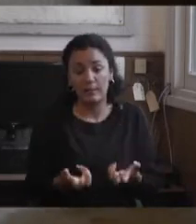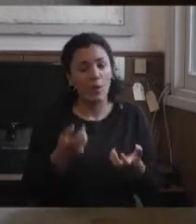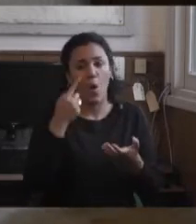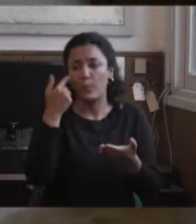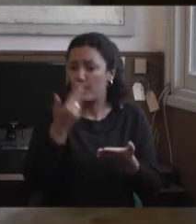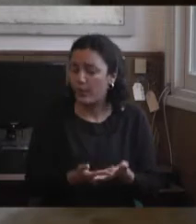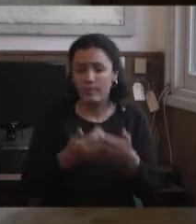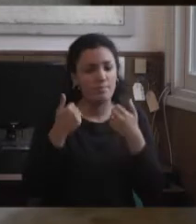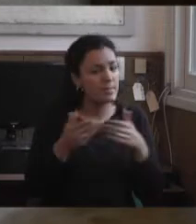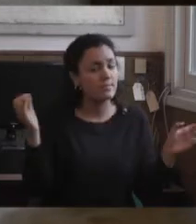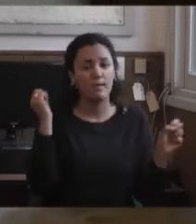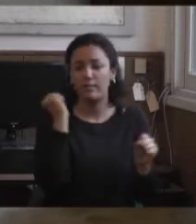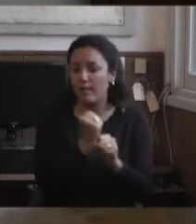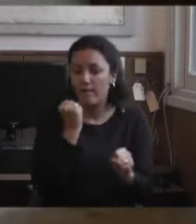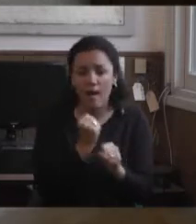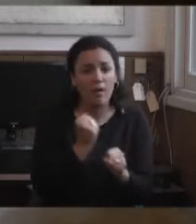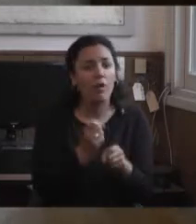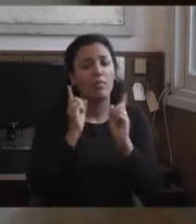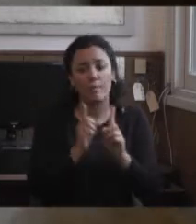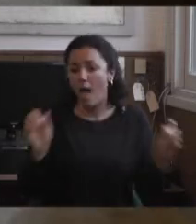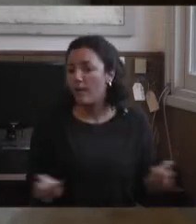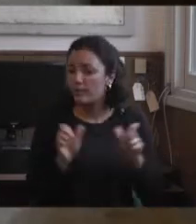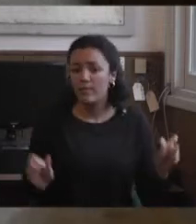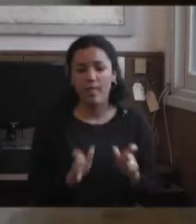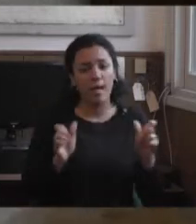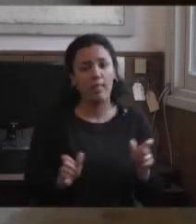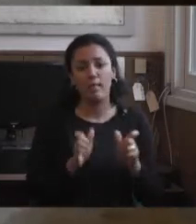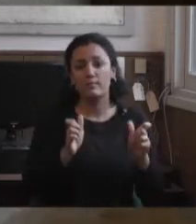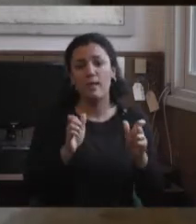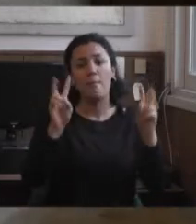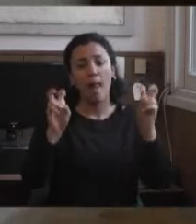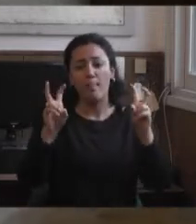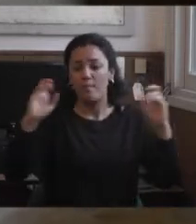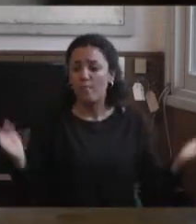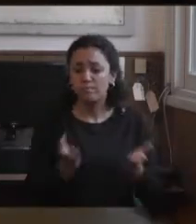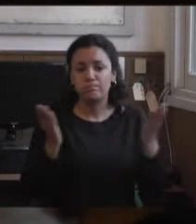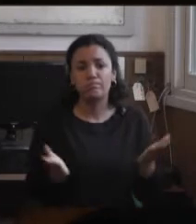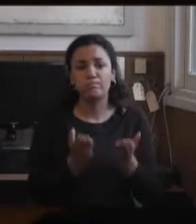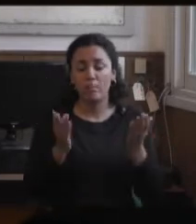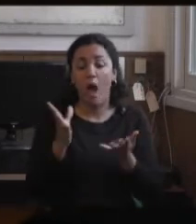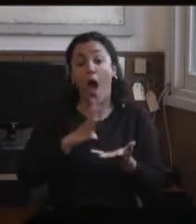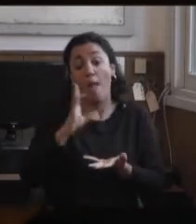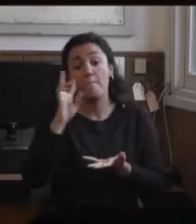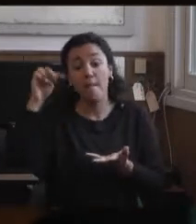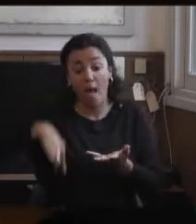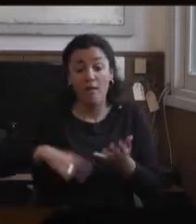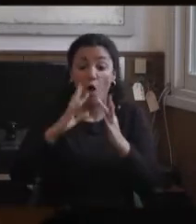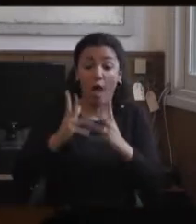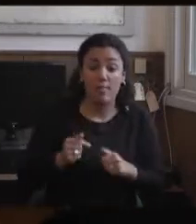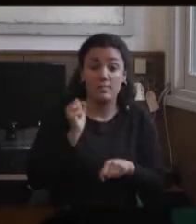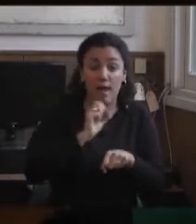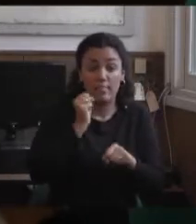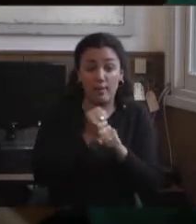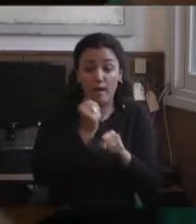generar instancias de trabajo en esto. Entonces, se elaboró un plan de trabajo que fue aprobado por la institución directiva en el cual